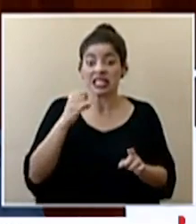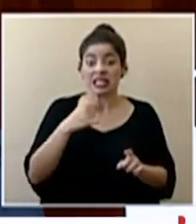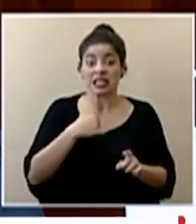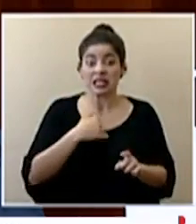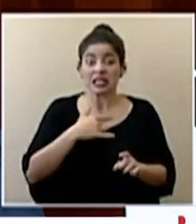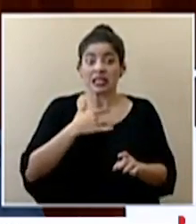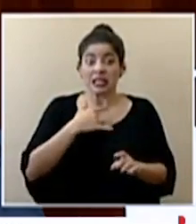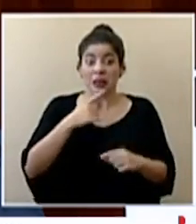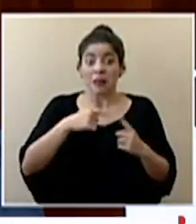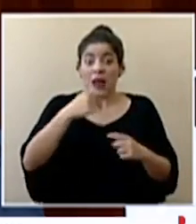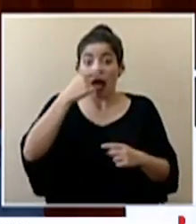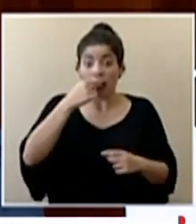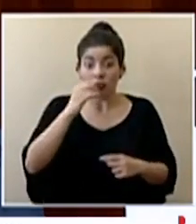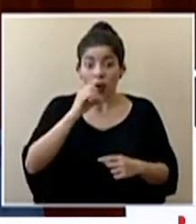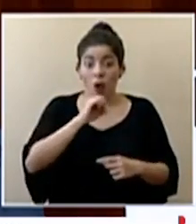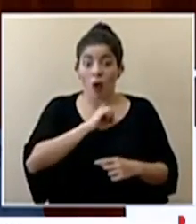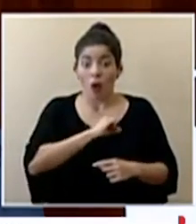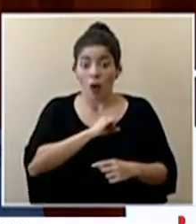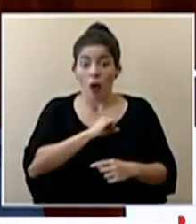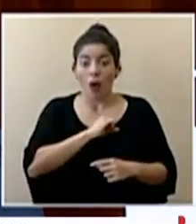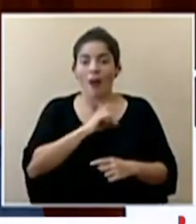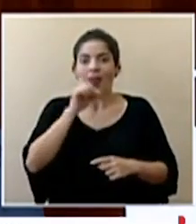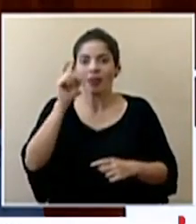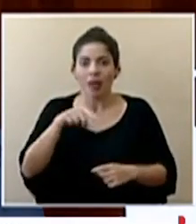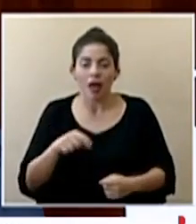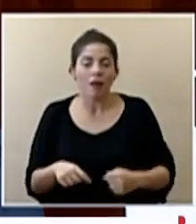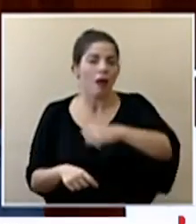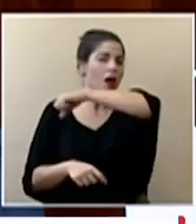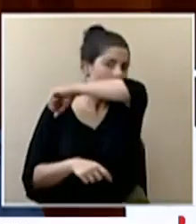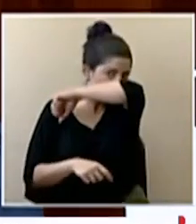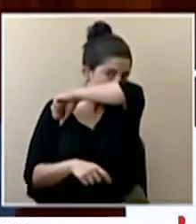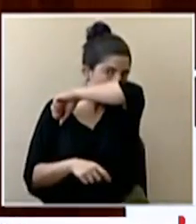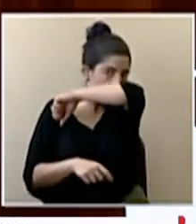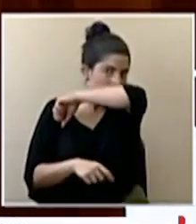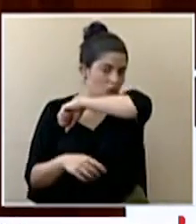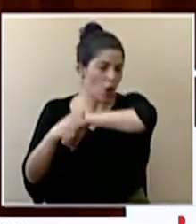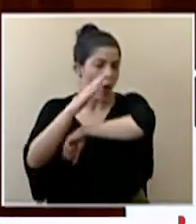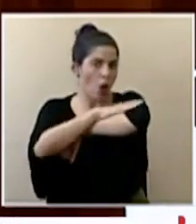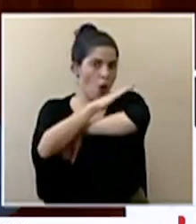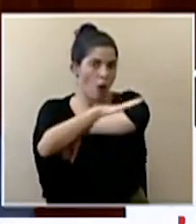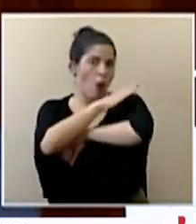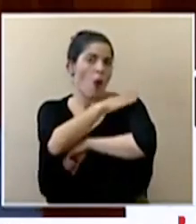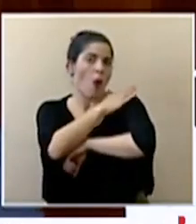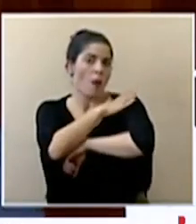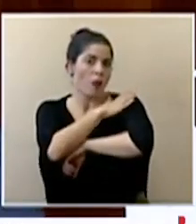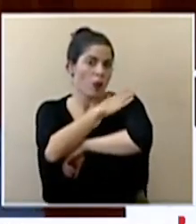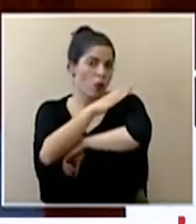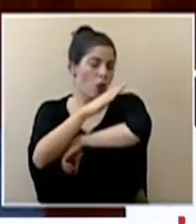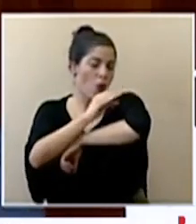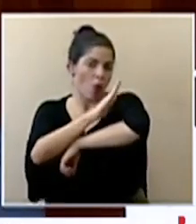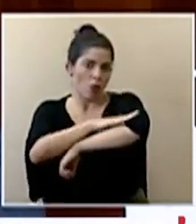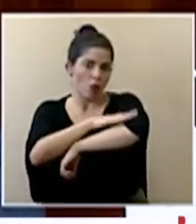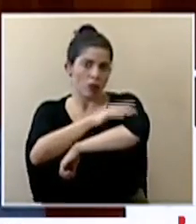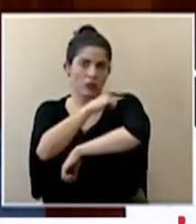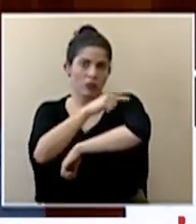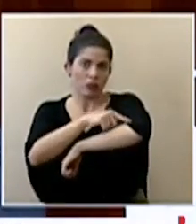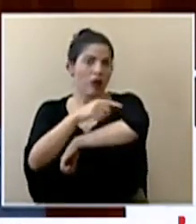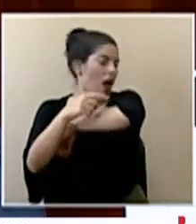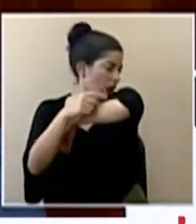viene un estornudo, una tos, hacerlo con la... taparnos con el hombro, con la cara interna, del antebrazo.